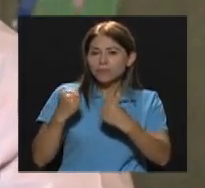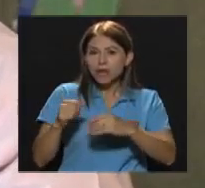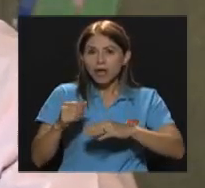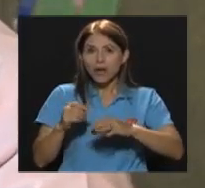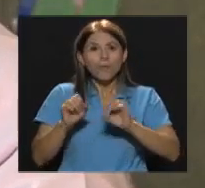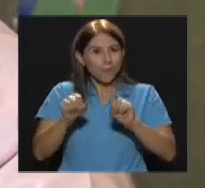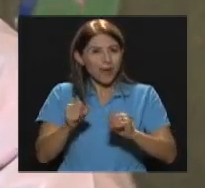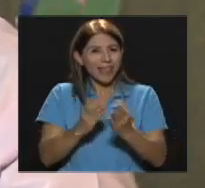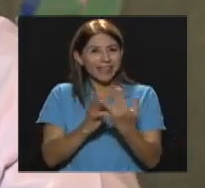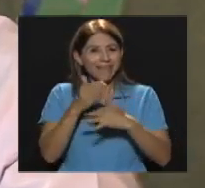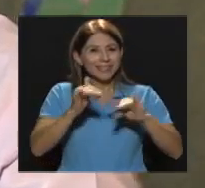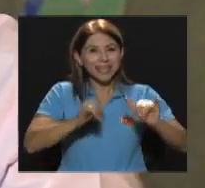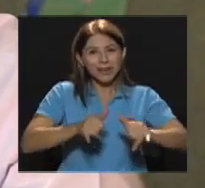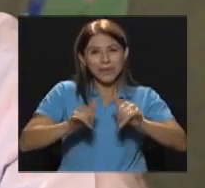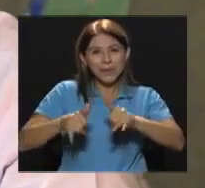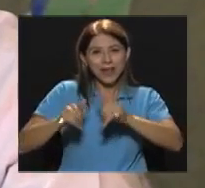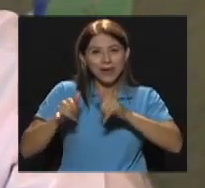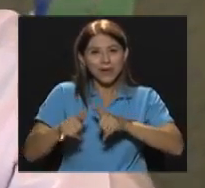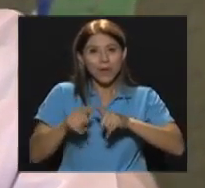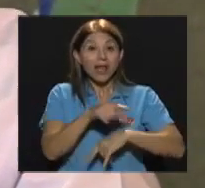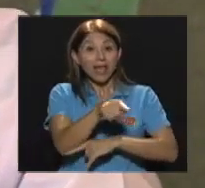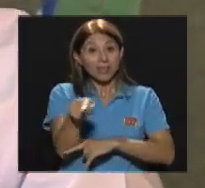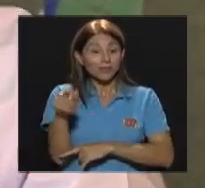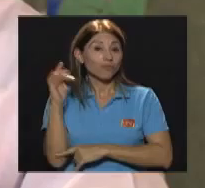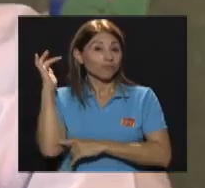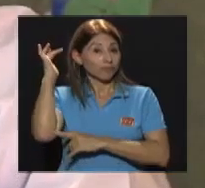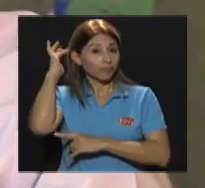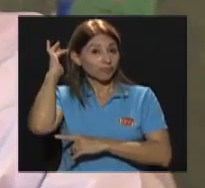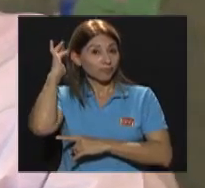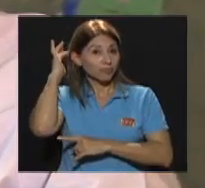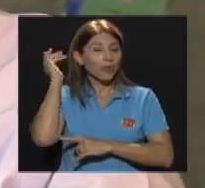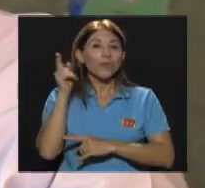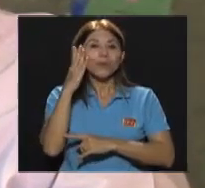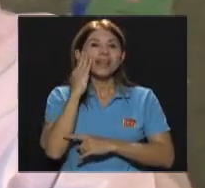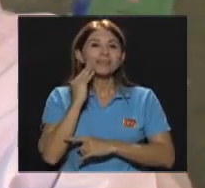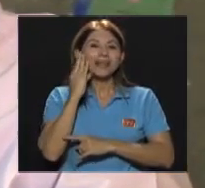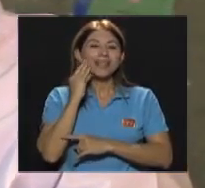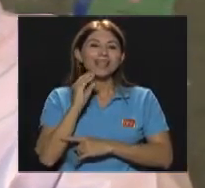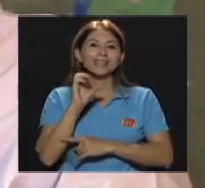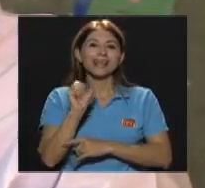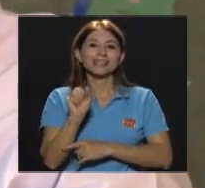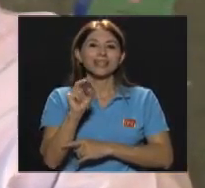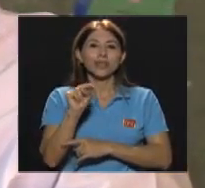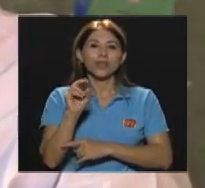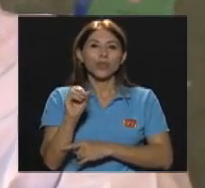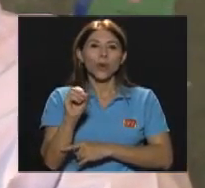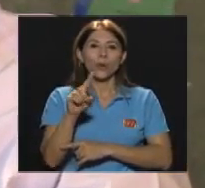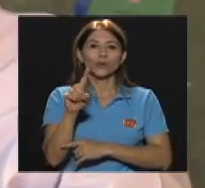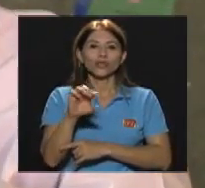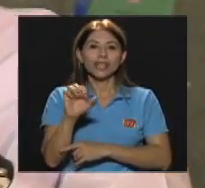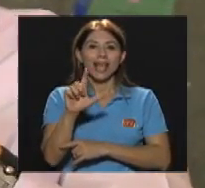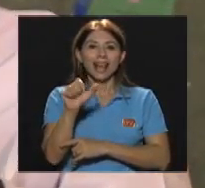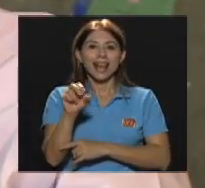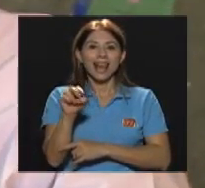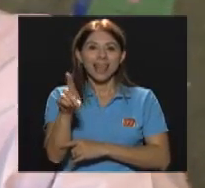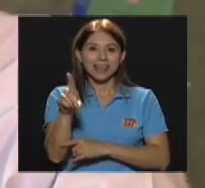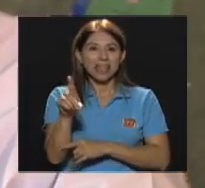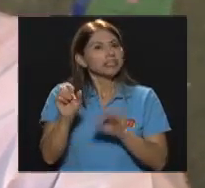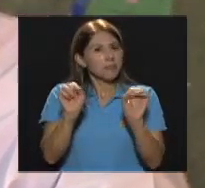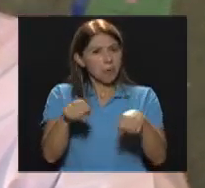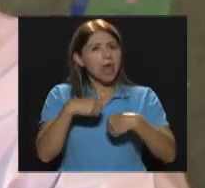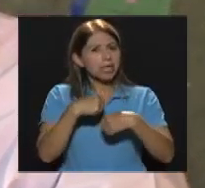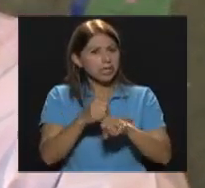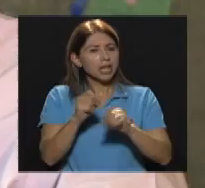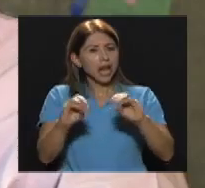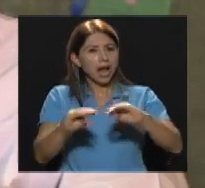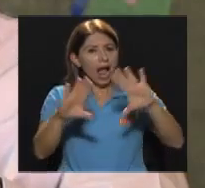Que simulan Una realidad Una experiencia Snusselen Que se puede reproducir Claramente En la casa Hay que recordar Que la experiencia